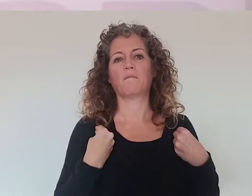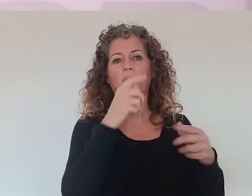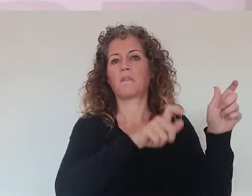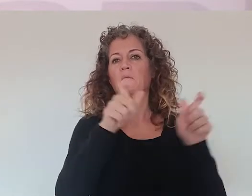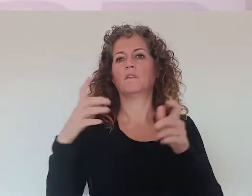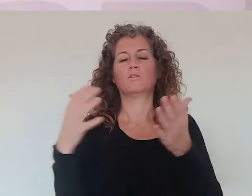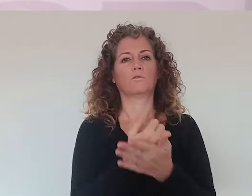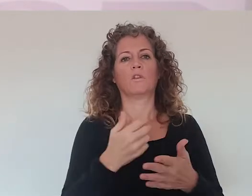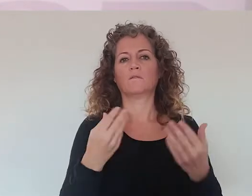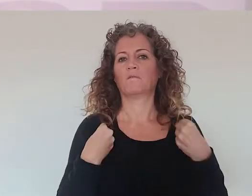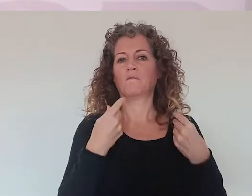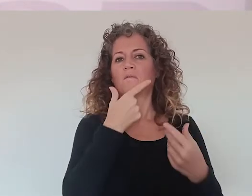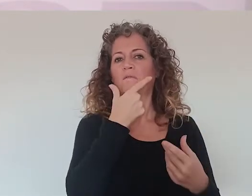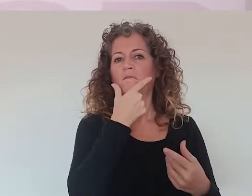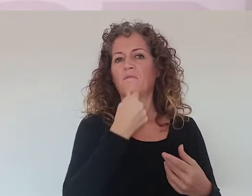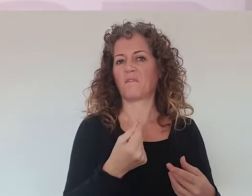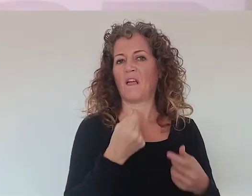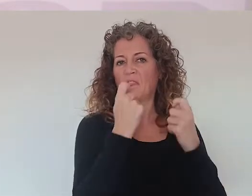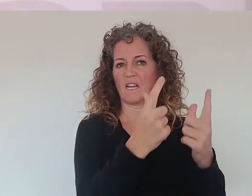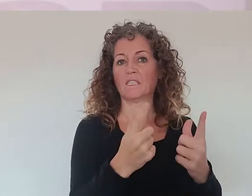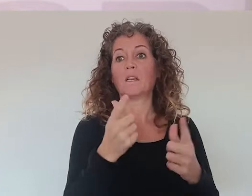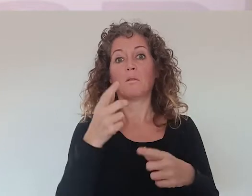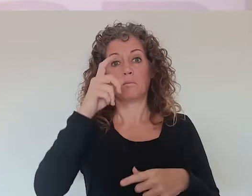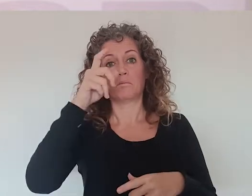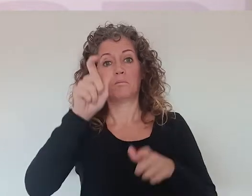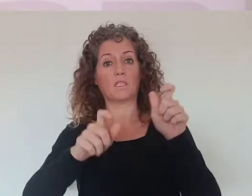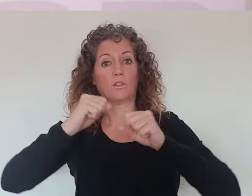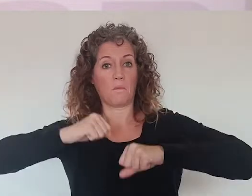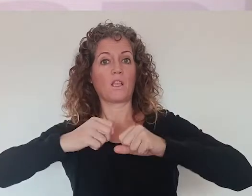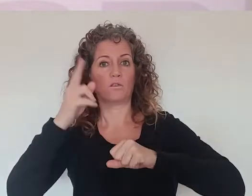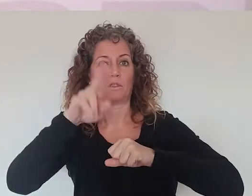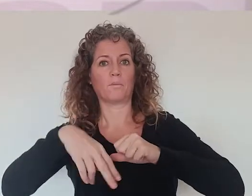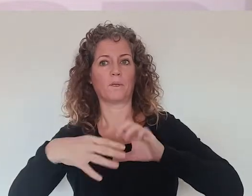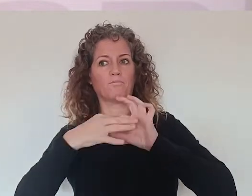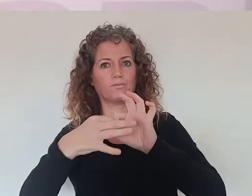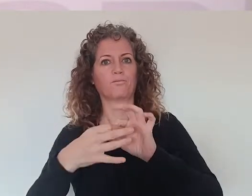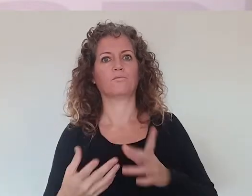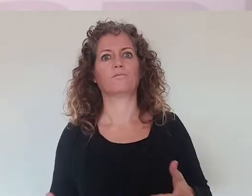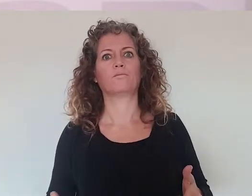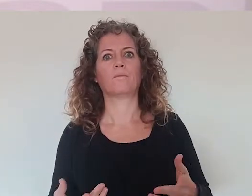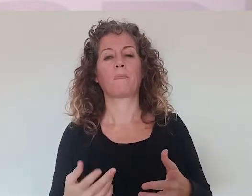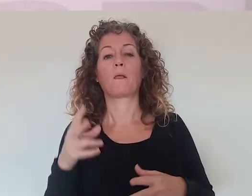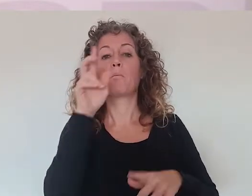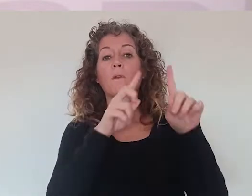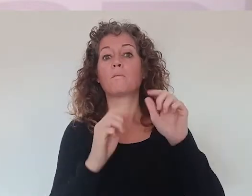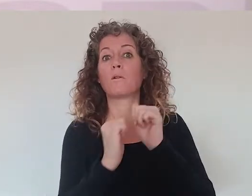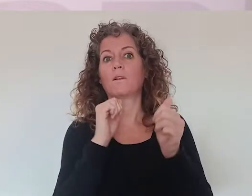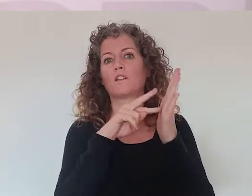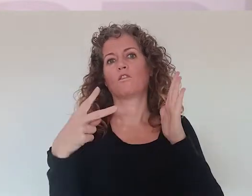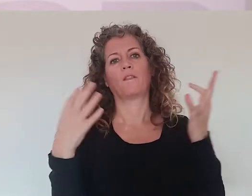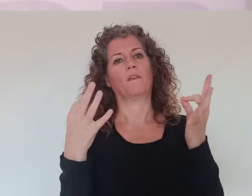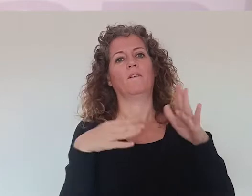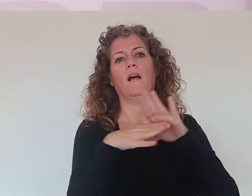general, facilita la vida de todo el mundo. Y también va a facilitar la vida de las personas mayores, claro que sí. El problema de la tecnología